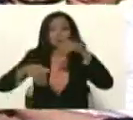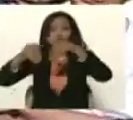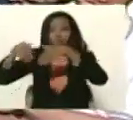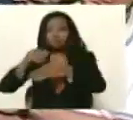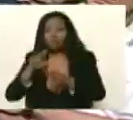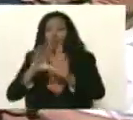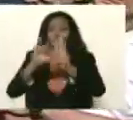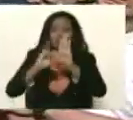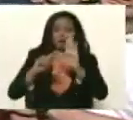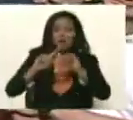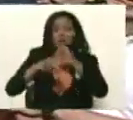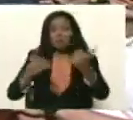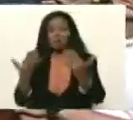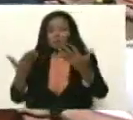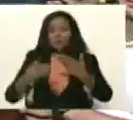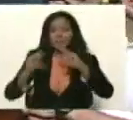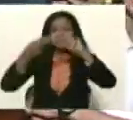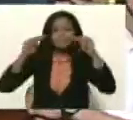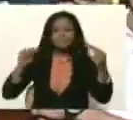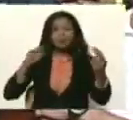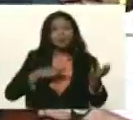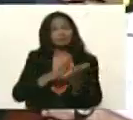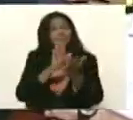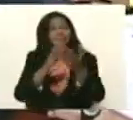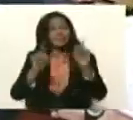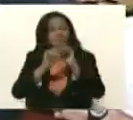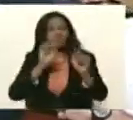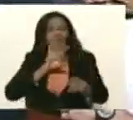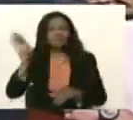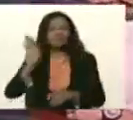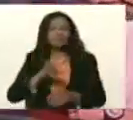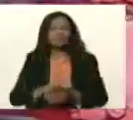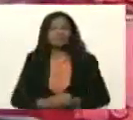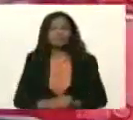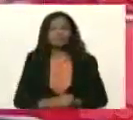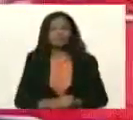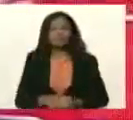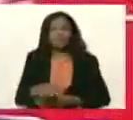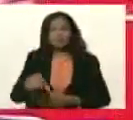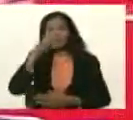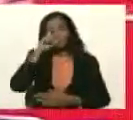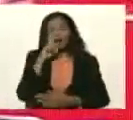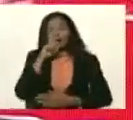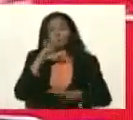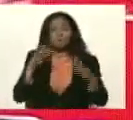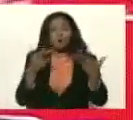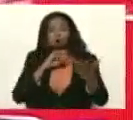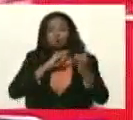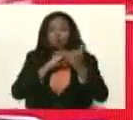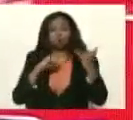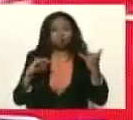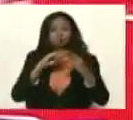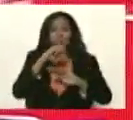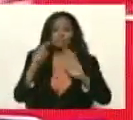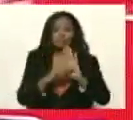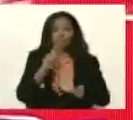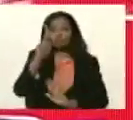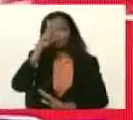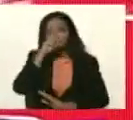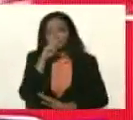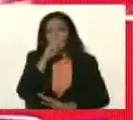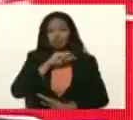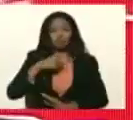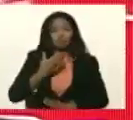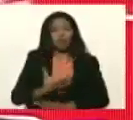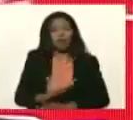constituyente que trajo la paz y la tranquilidad a nuestra patria y este año, cuando ya estamos cumpliendo dos años de